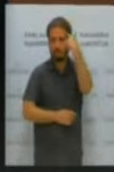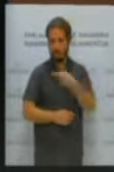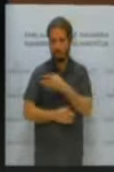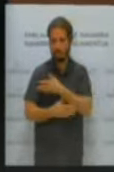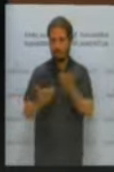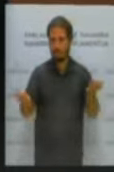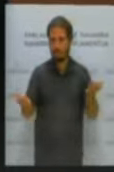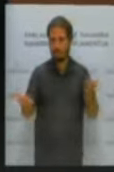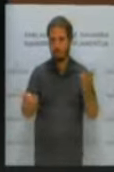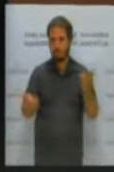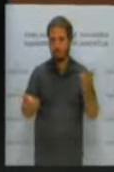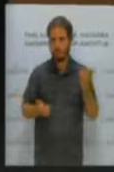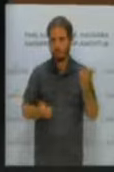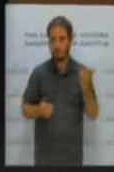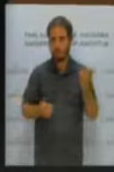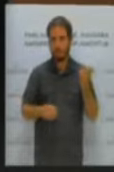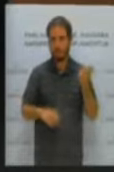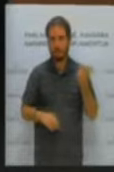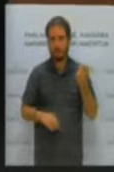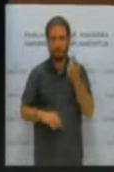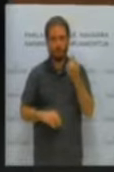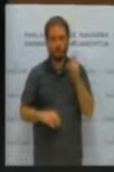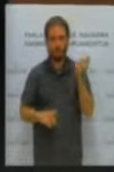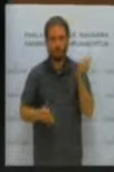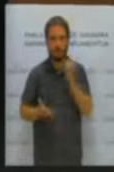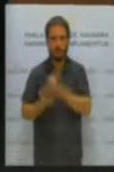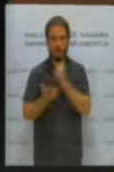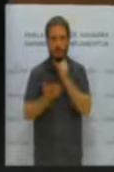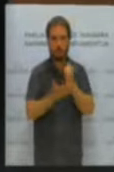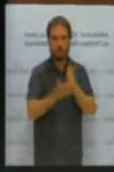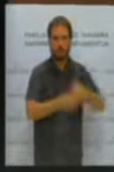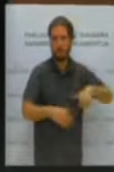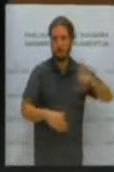poner más pruebas y más evidencias. Entonces,